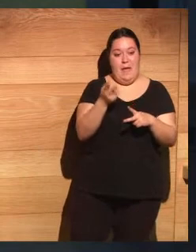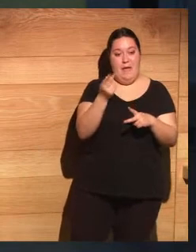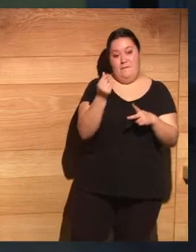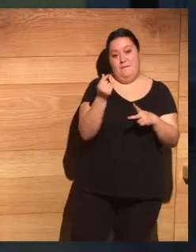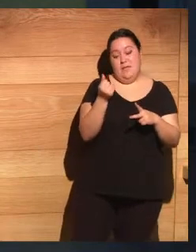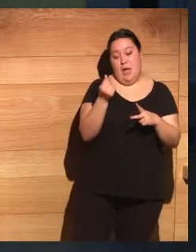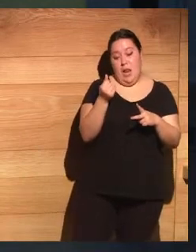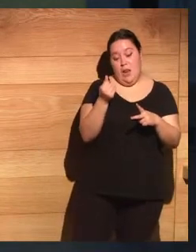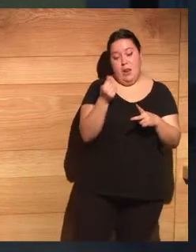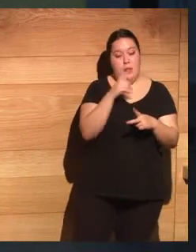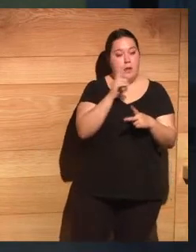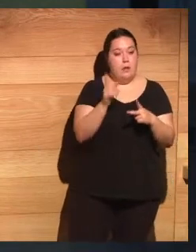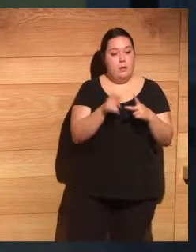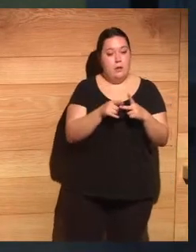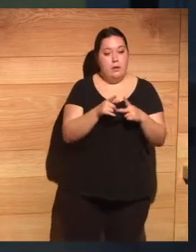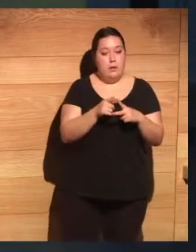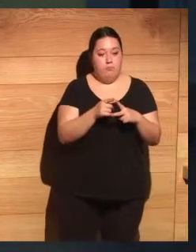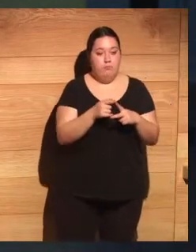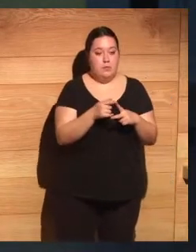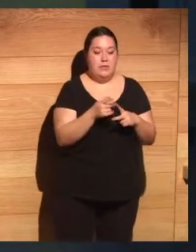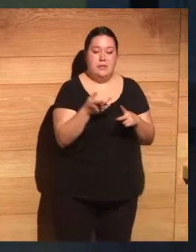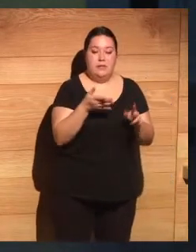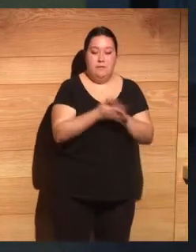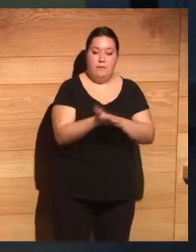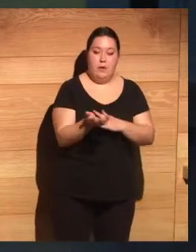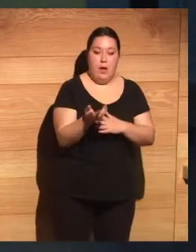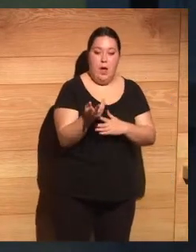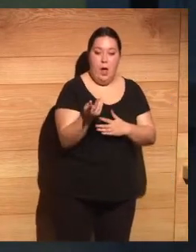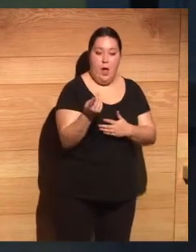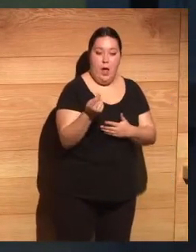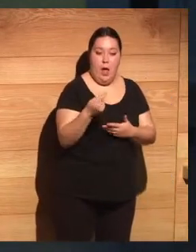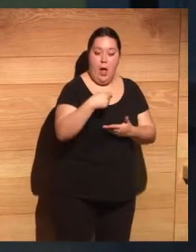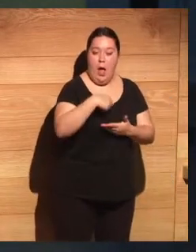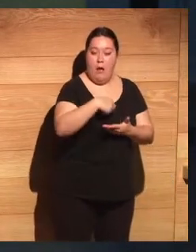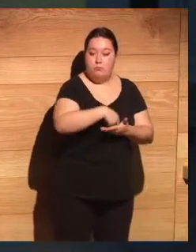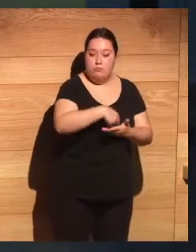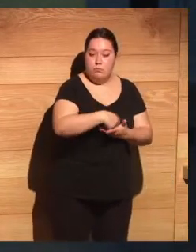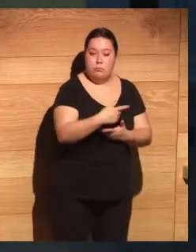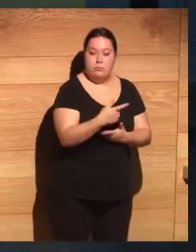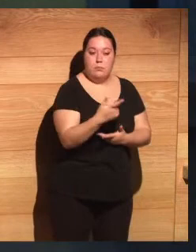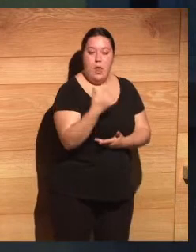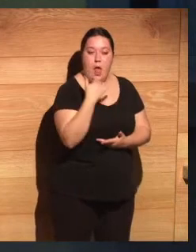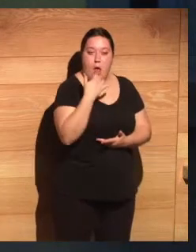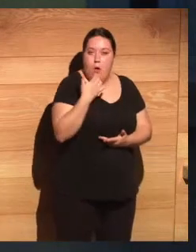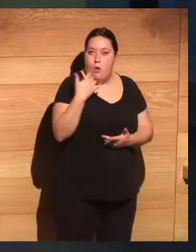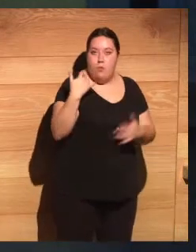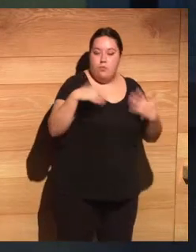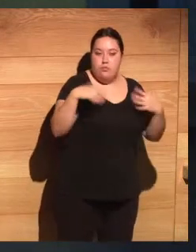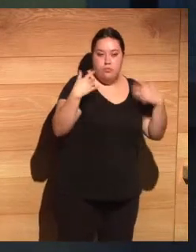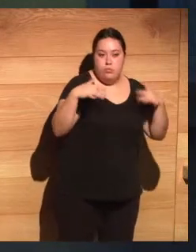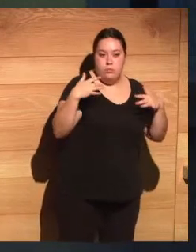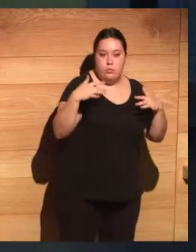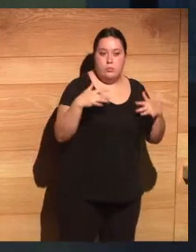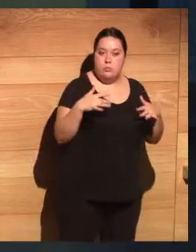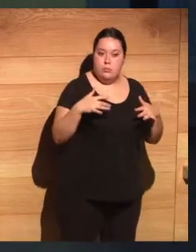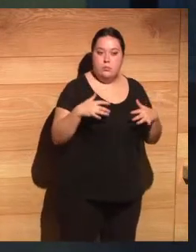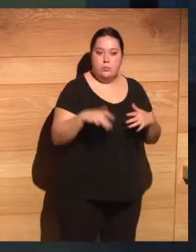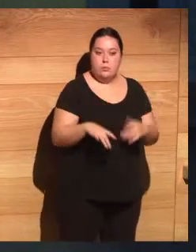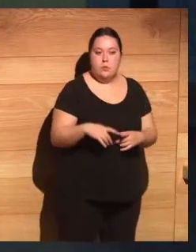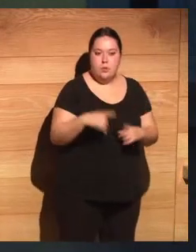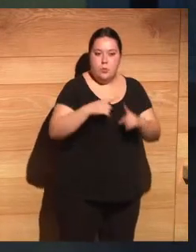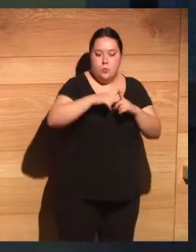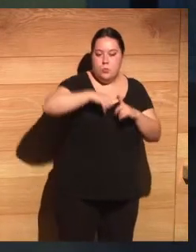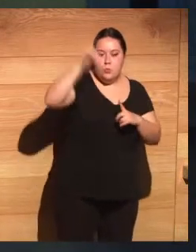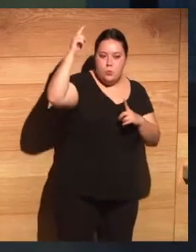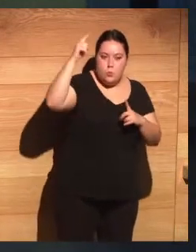tasa Google y otros temas, donde cotizan algo que está por la nube, en qué país debe cotizar y no es fácil hacerlo y va a ser un